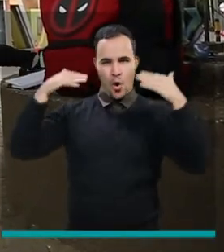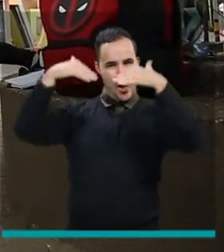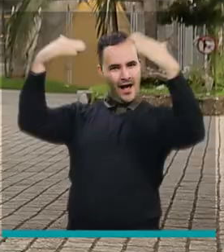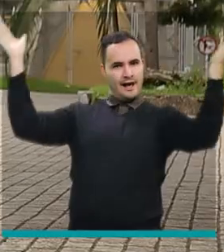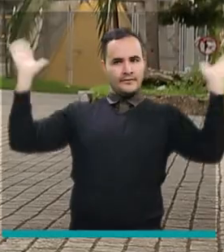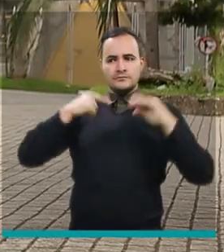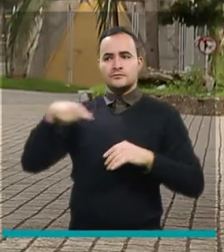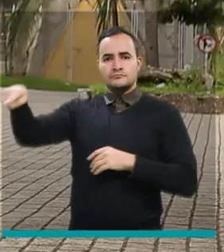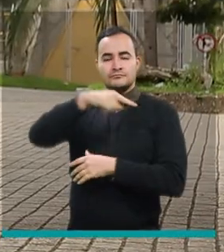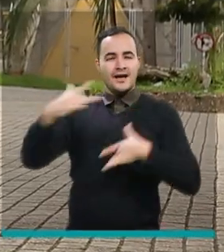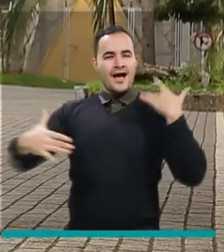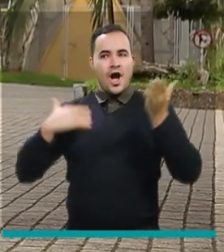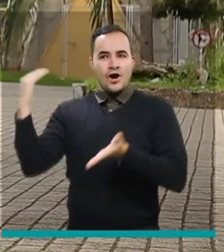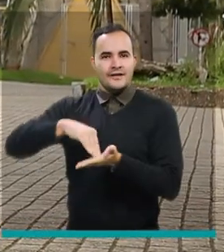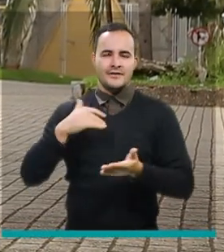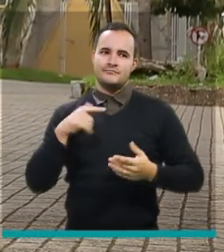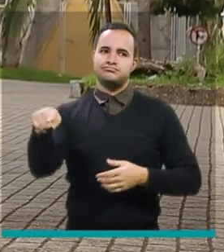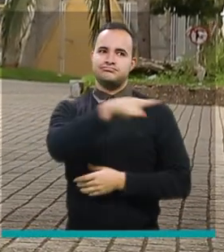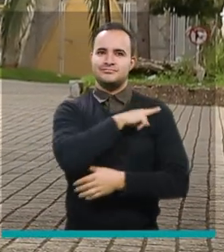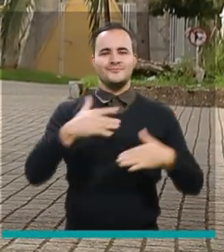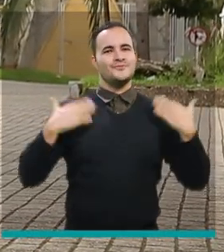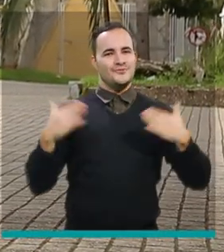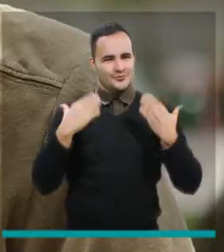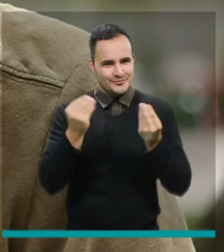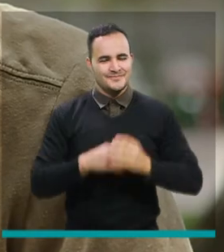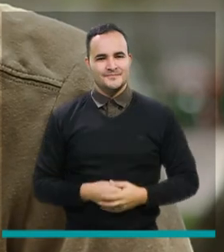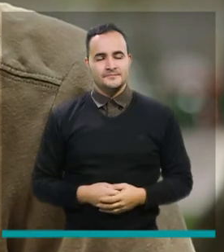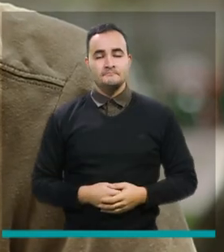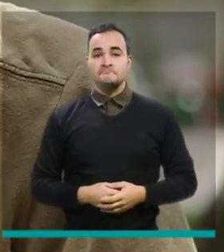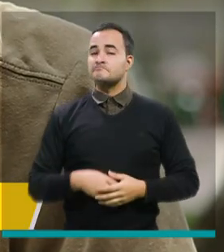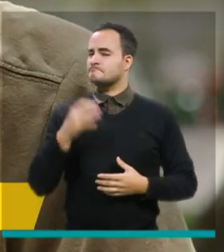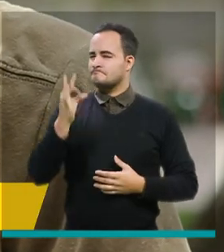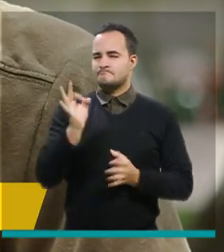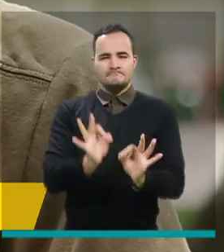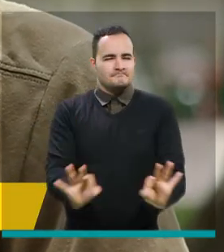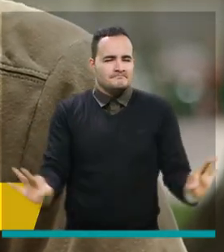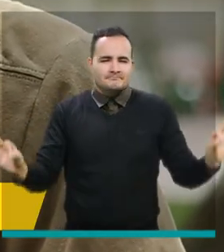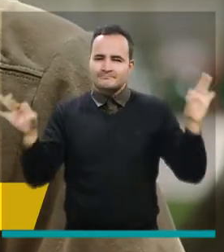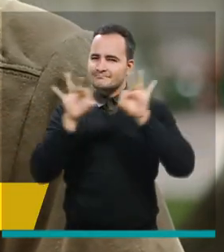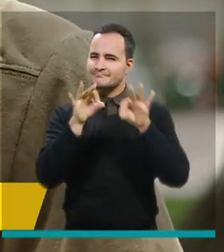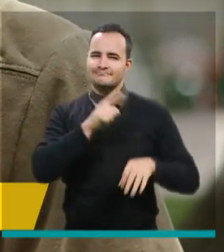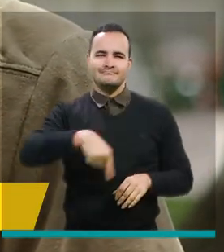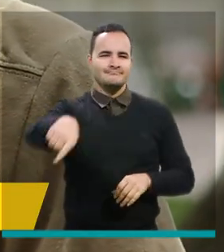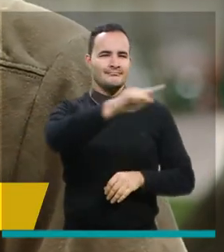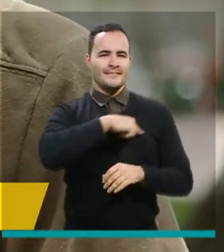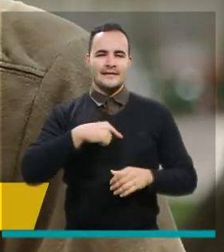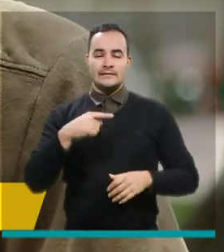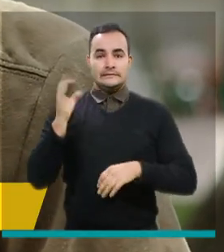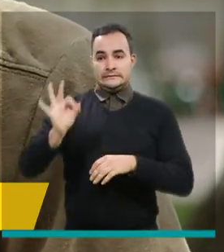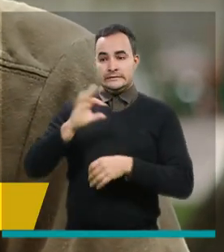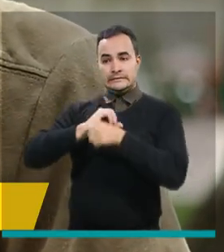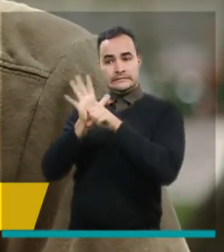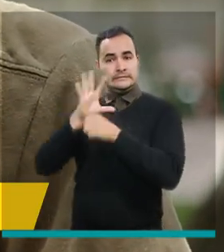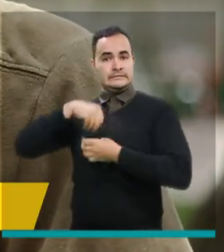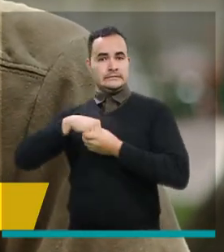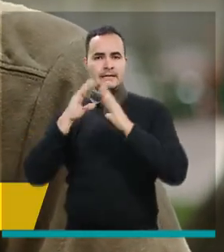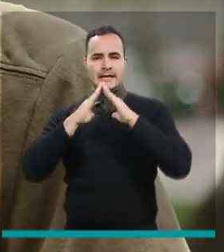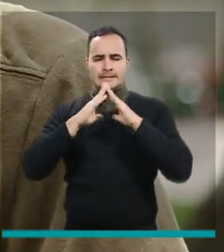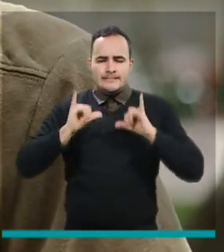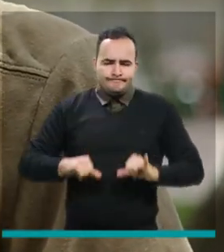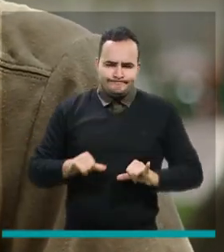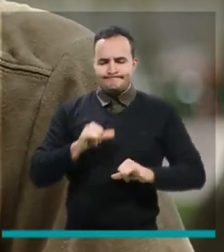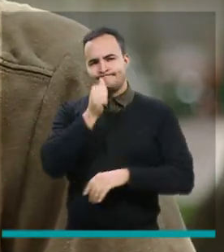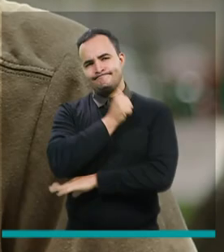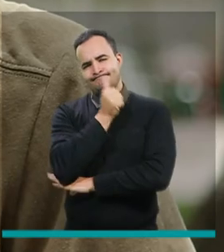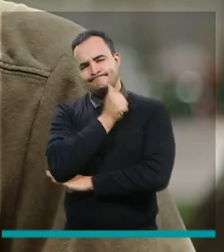cubiertas alegran el corazón de muchos ciudadanos eso es fundamental ante toda esta pandemia que nos han